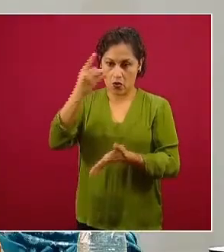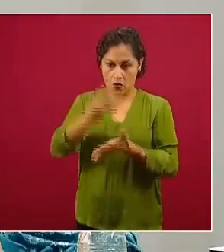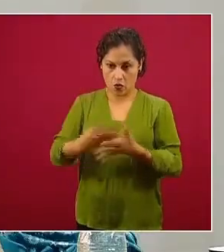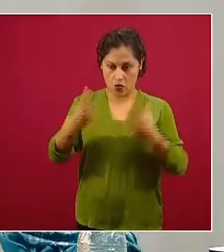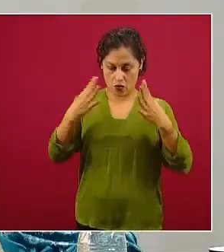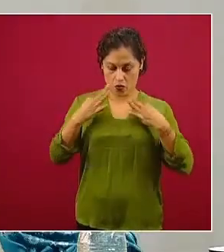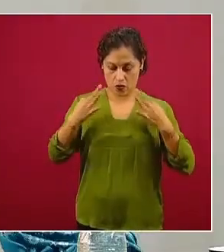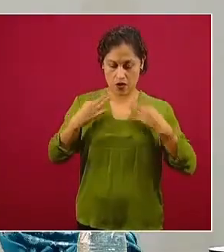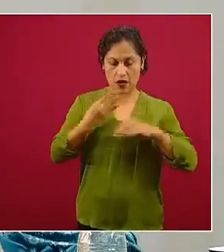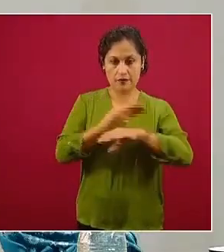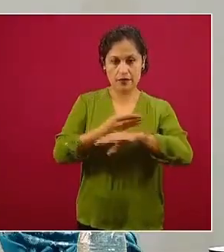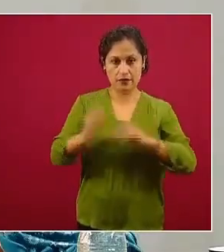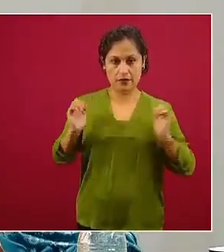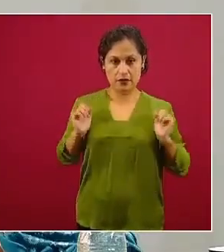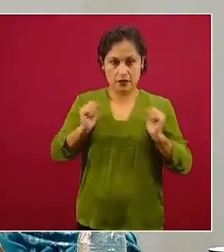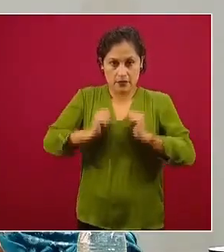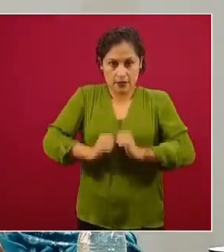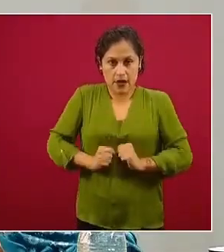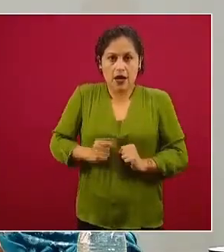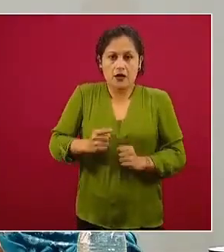y nuestro chaleco azul.